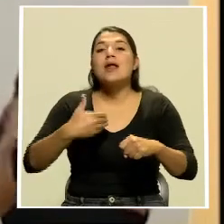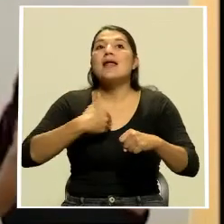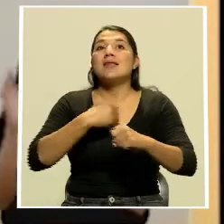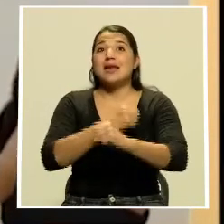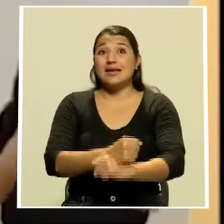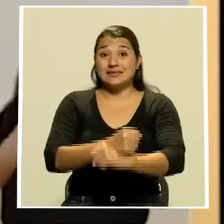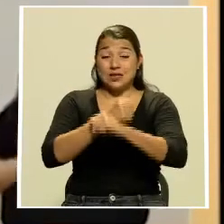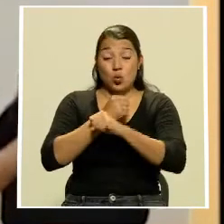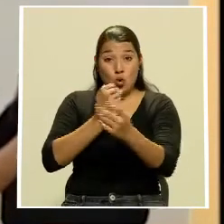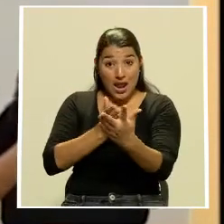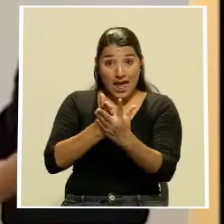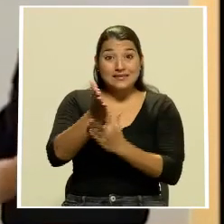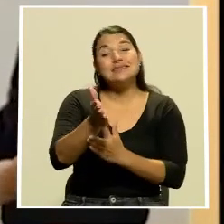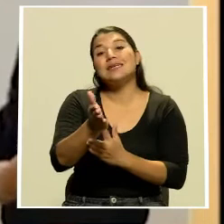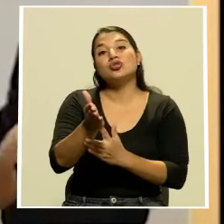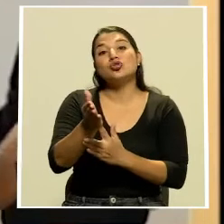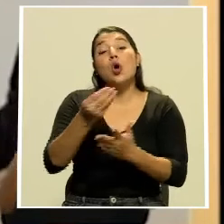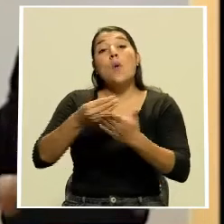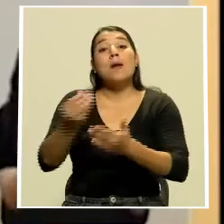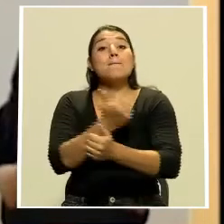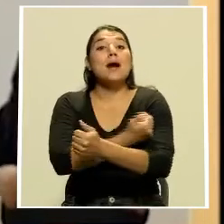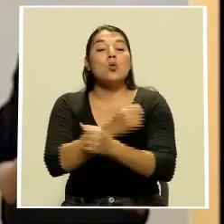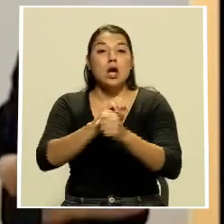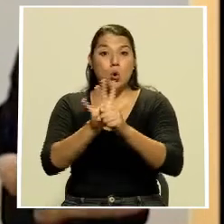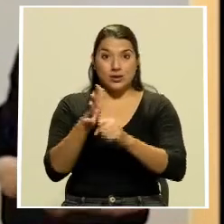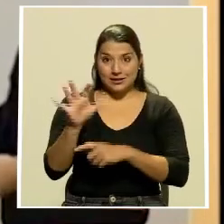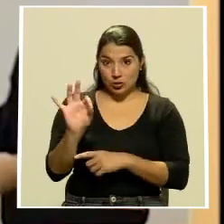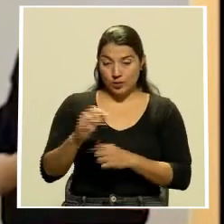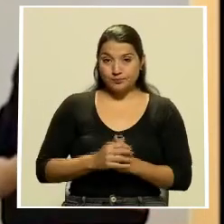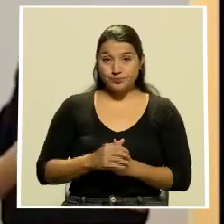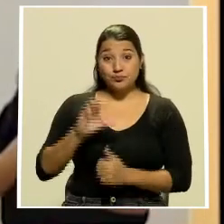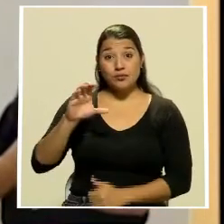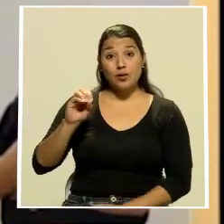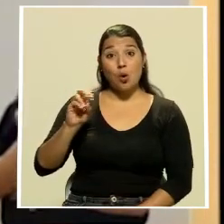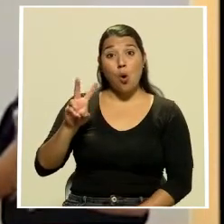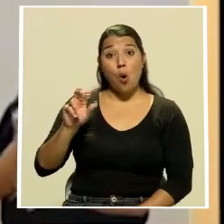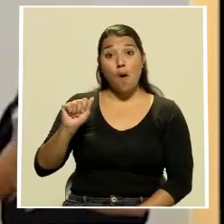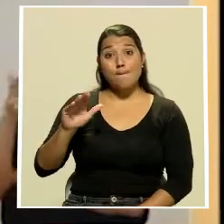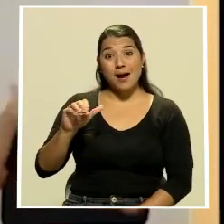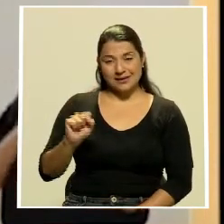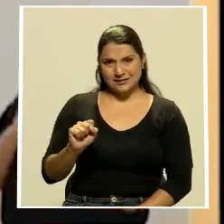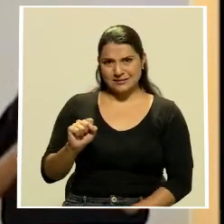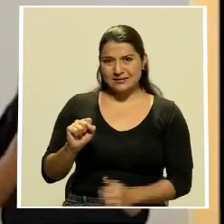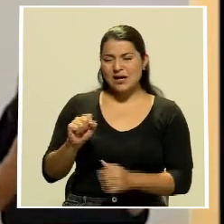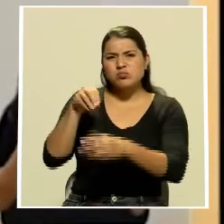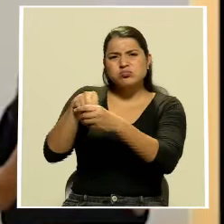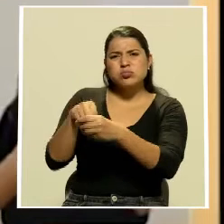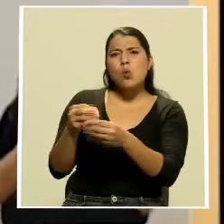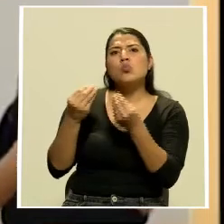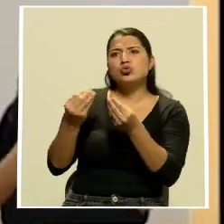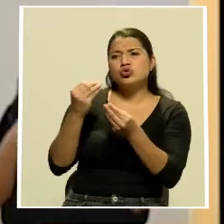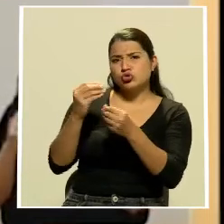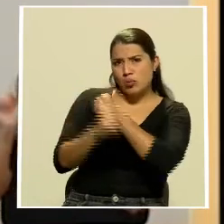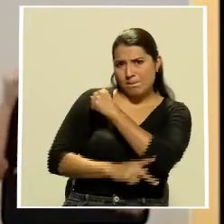universal a la vacuna COVID-19. COVAX cuenta con participación de muchos gobiernos en el mundo,